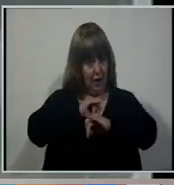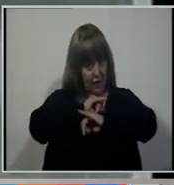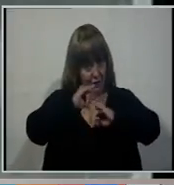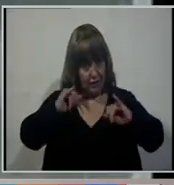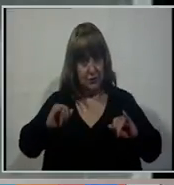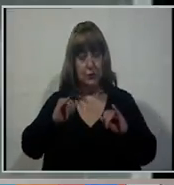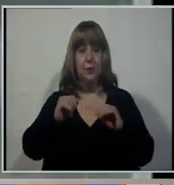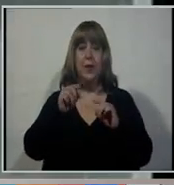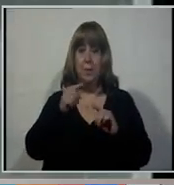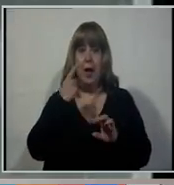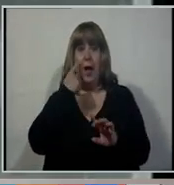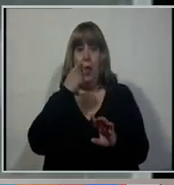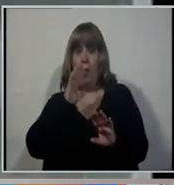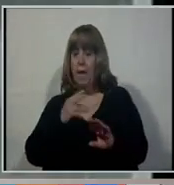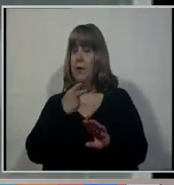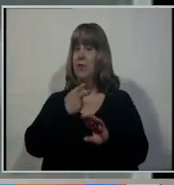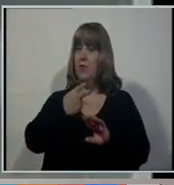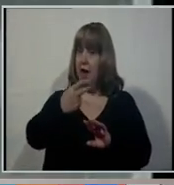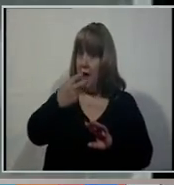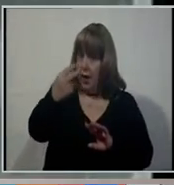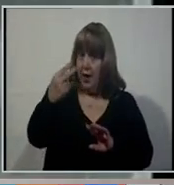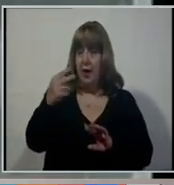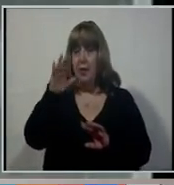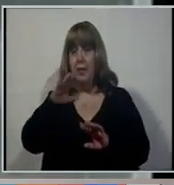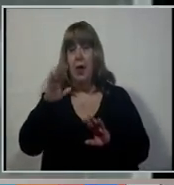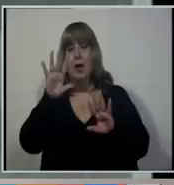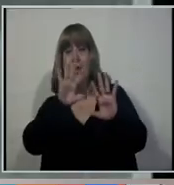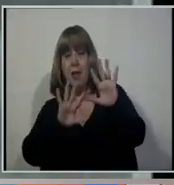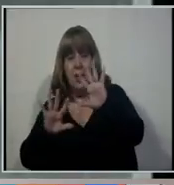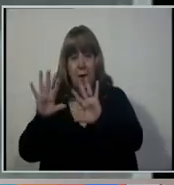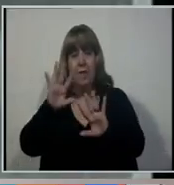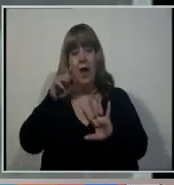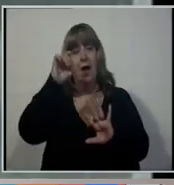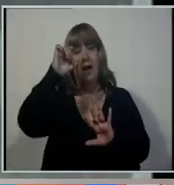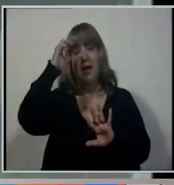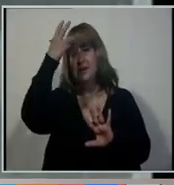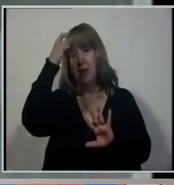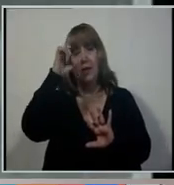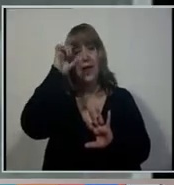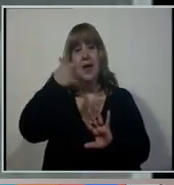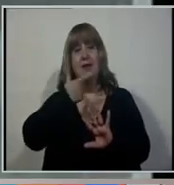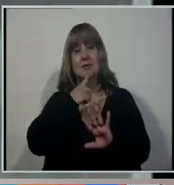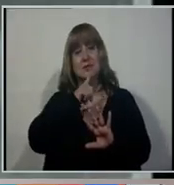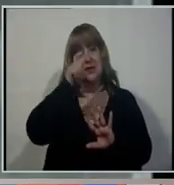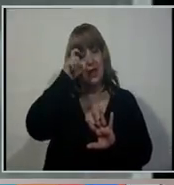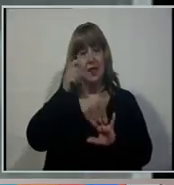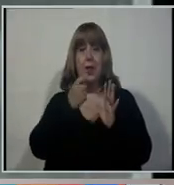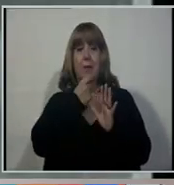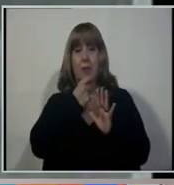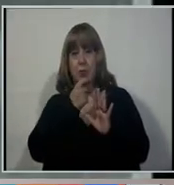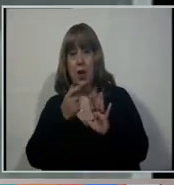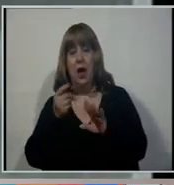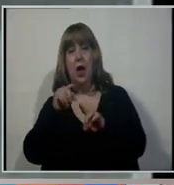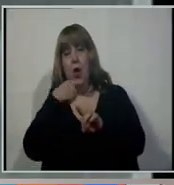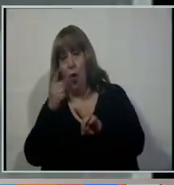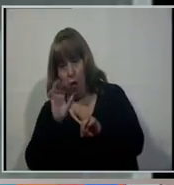altura. Atención si van a viajar hacia el este, porque hay nieblas, hay neblinas, incluso hay lluvias. En este momento está lloviendo en Villa